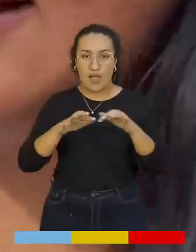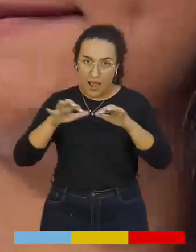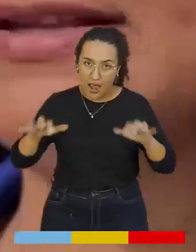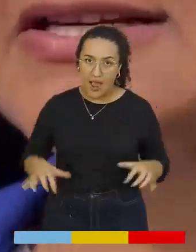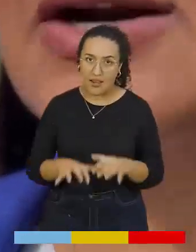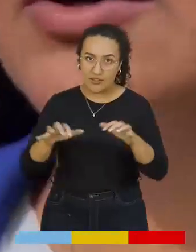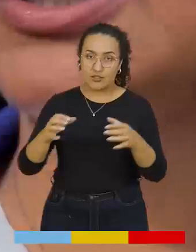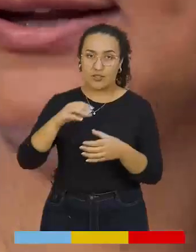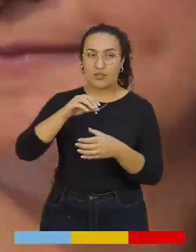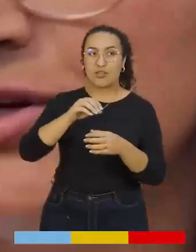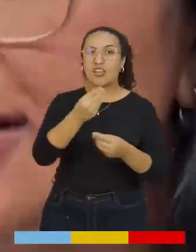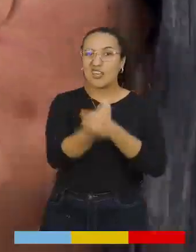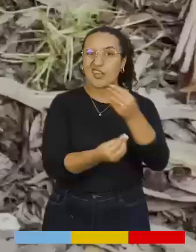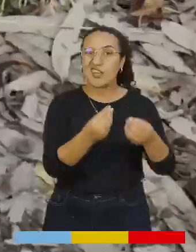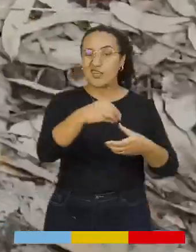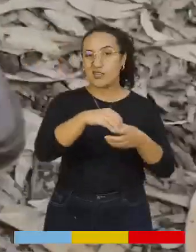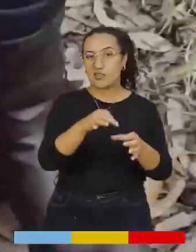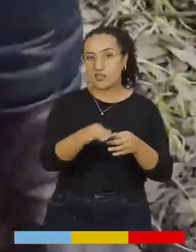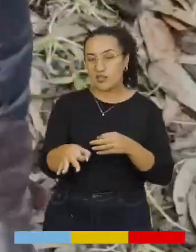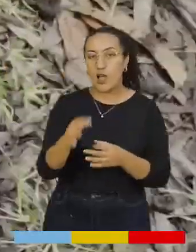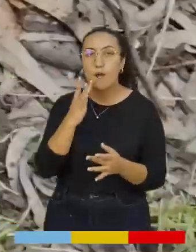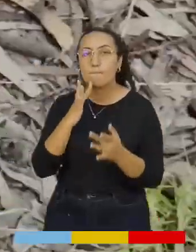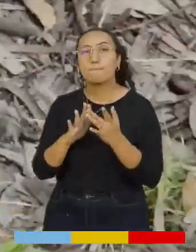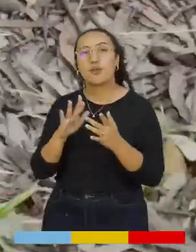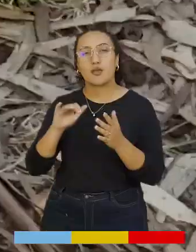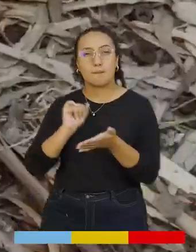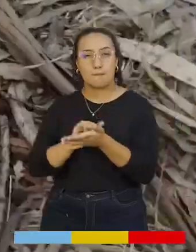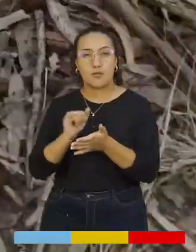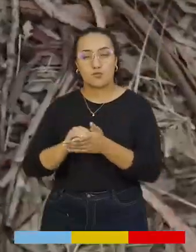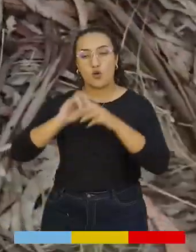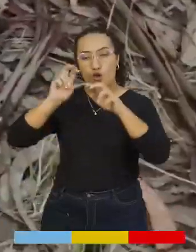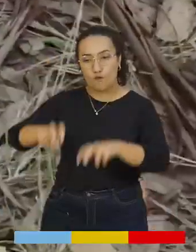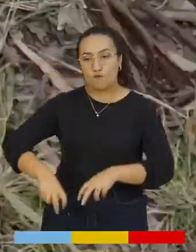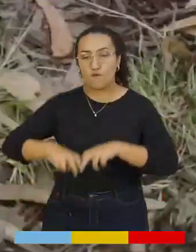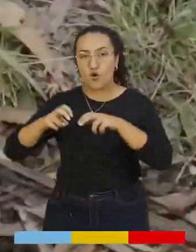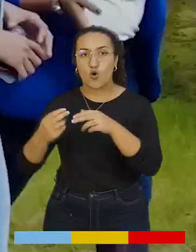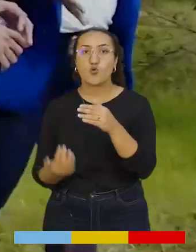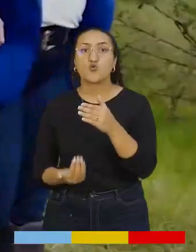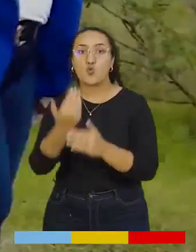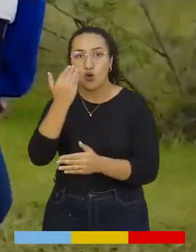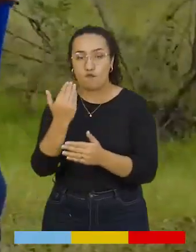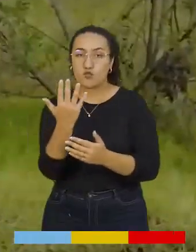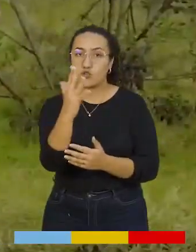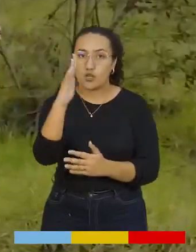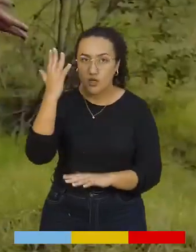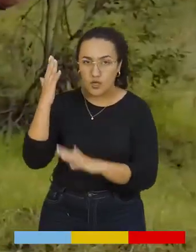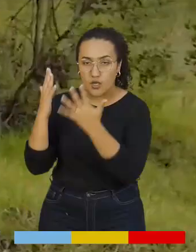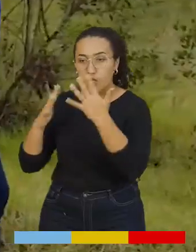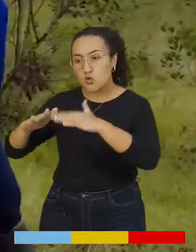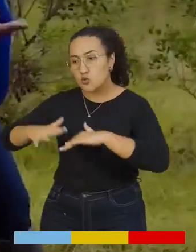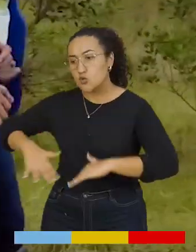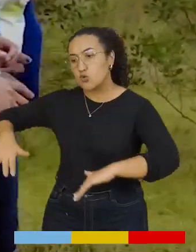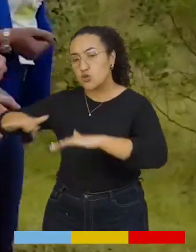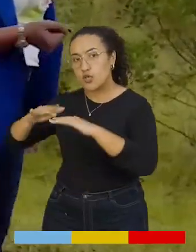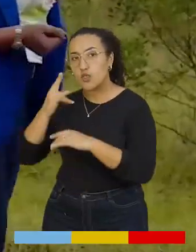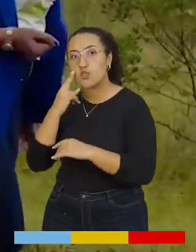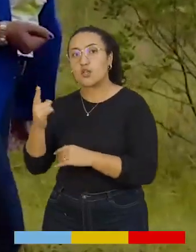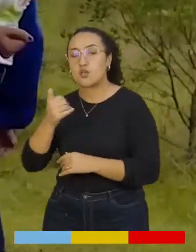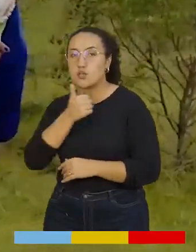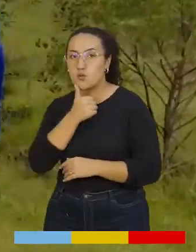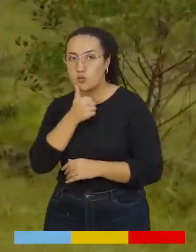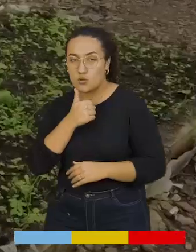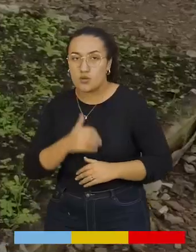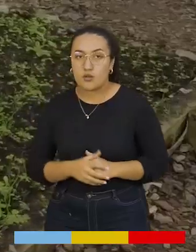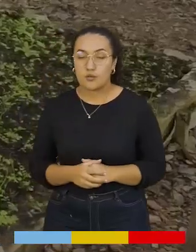actividades que también desarrollen en el municipio, sobre todo de reforestación y de siembra en zonas de interés hídrico, en zonas de